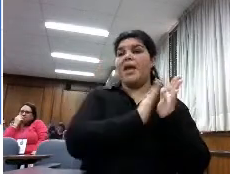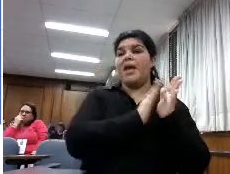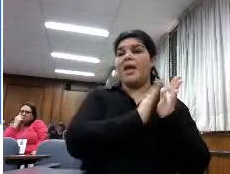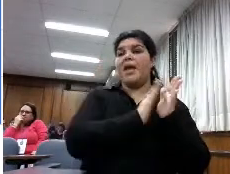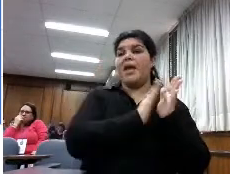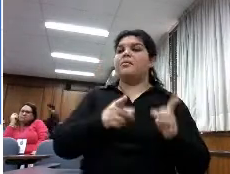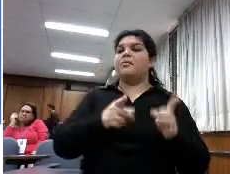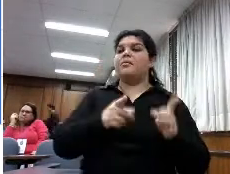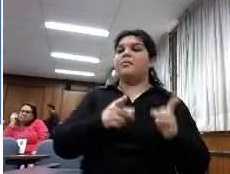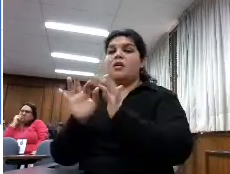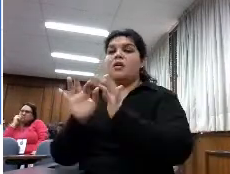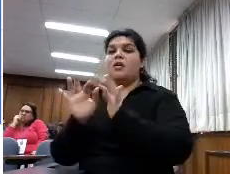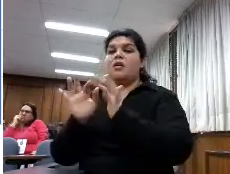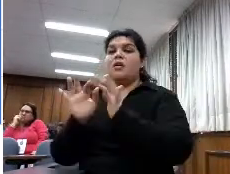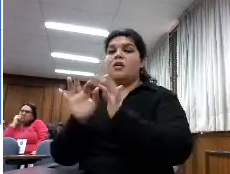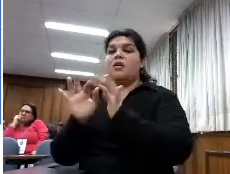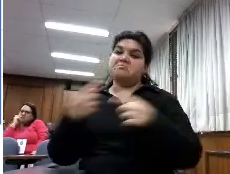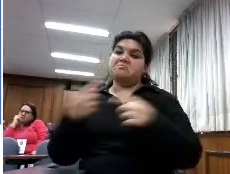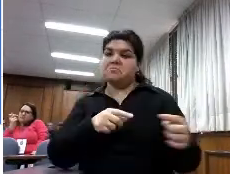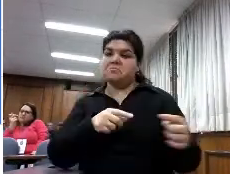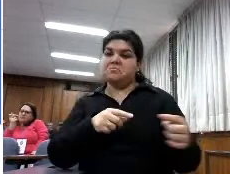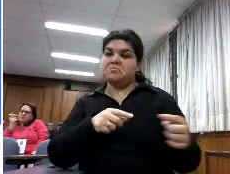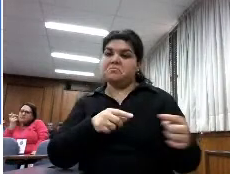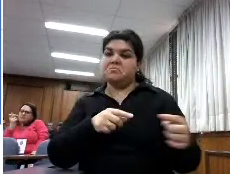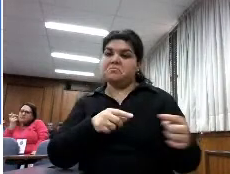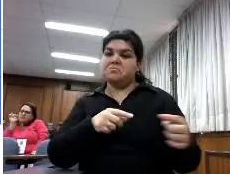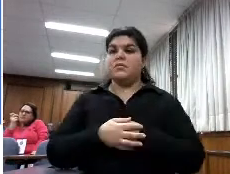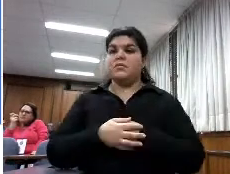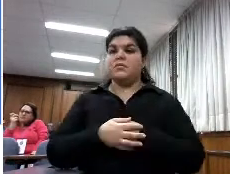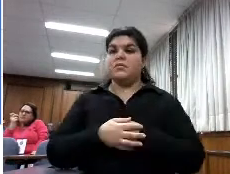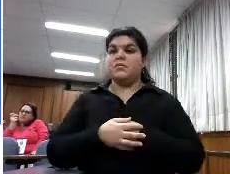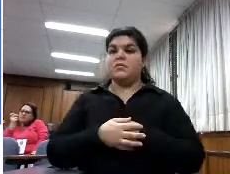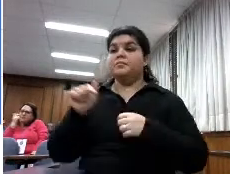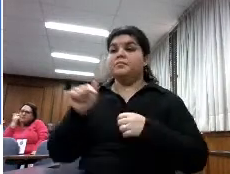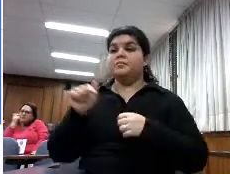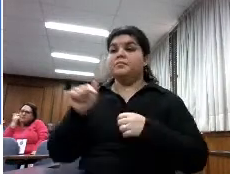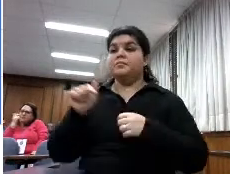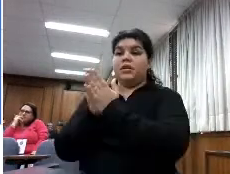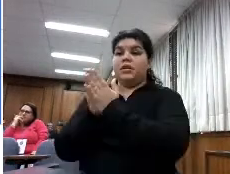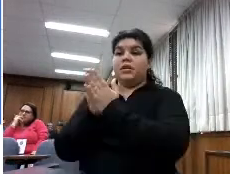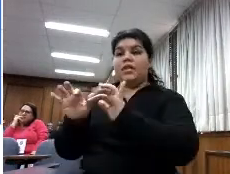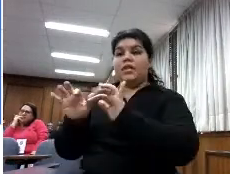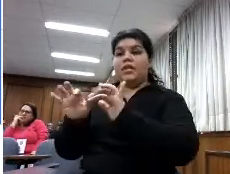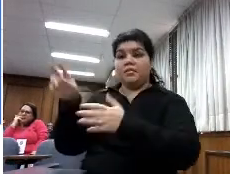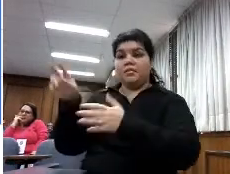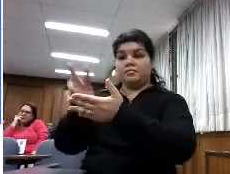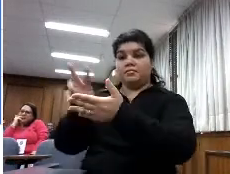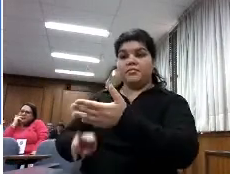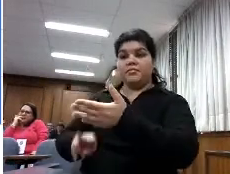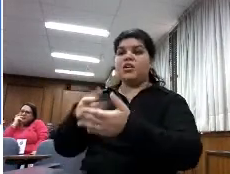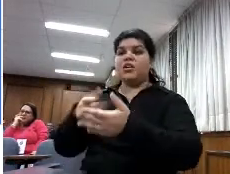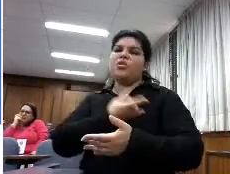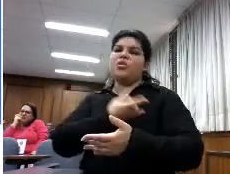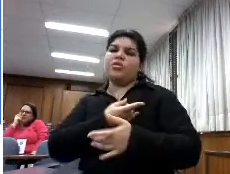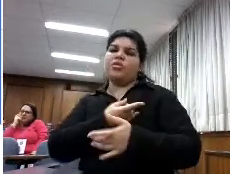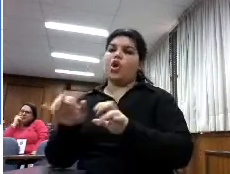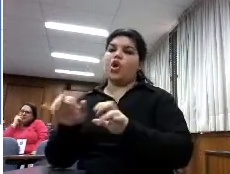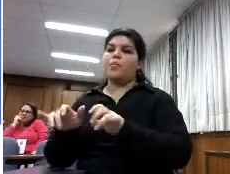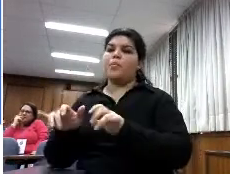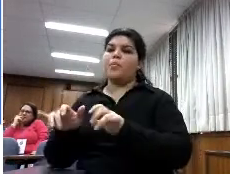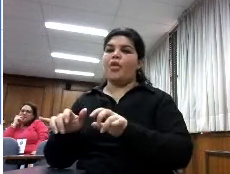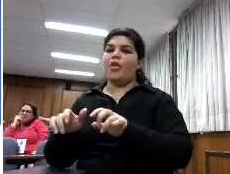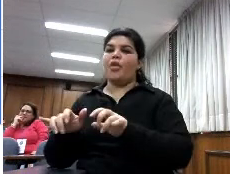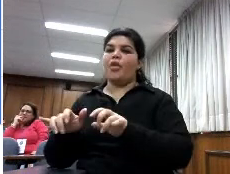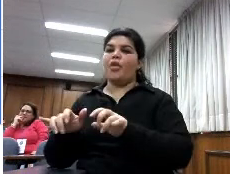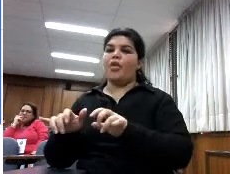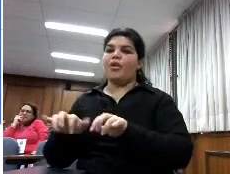cuando leen en digital fundamentalmente lo que leen es en un ordenador y esto sí diferencia